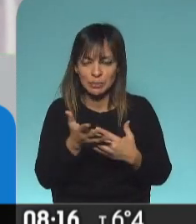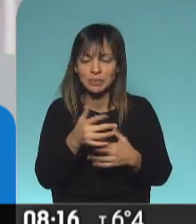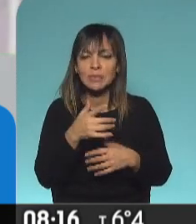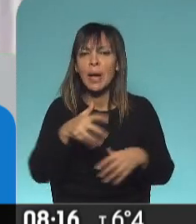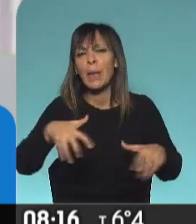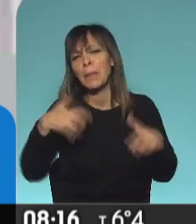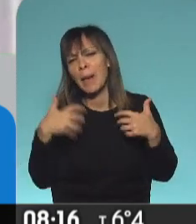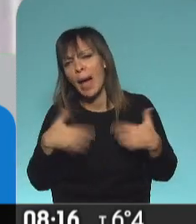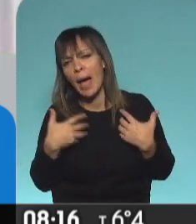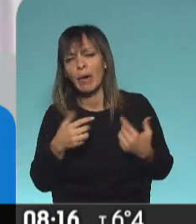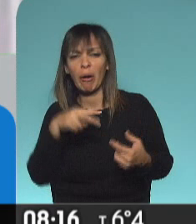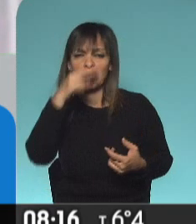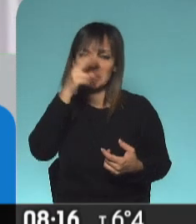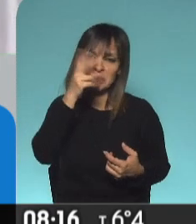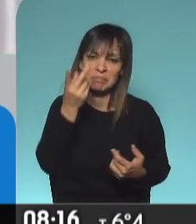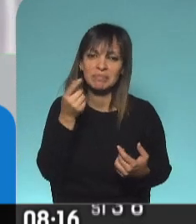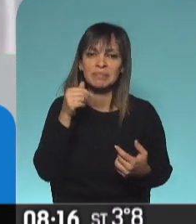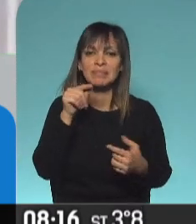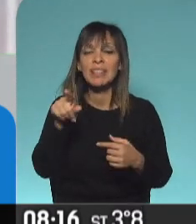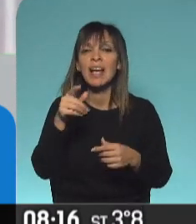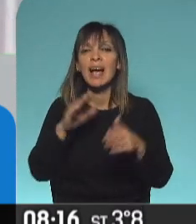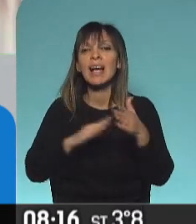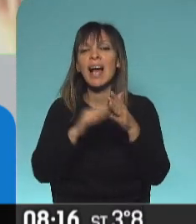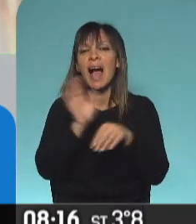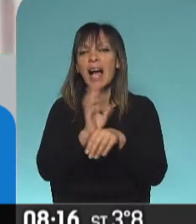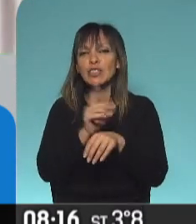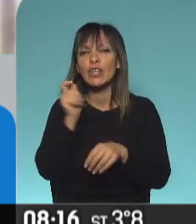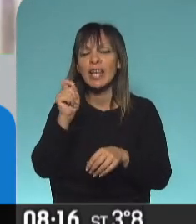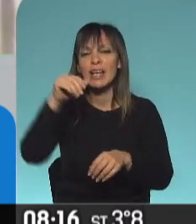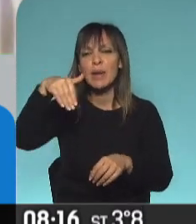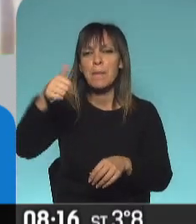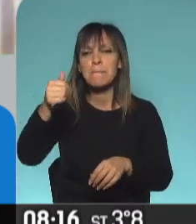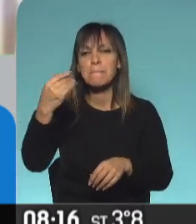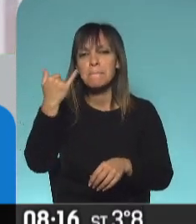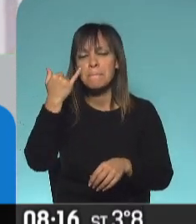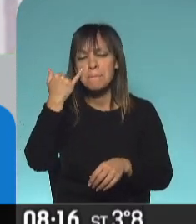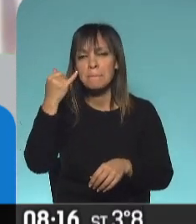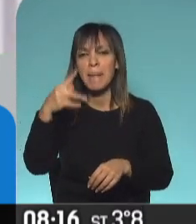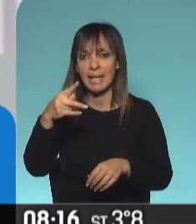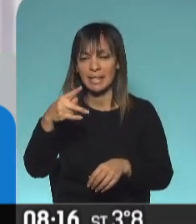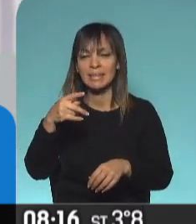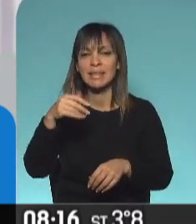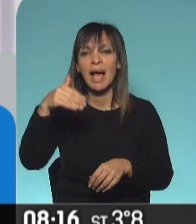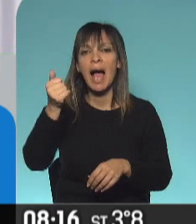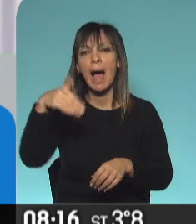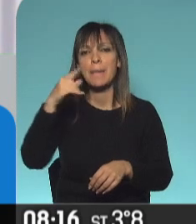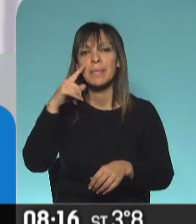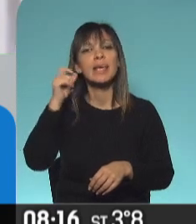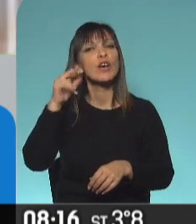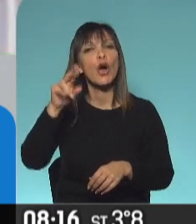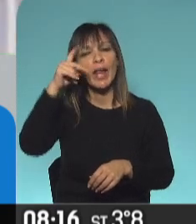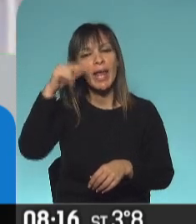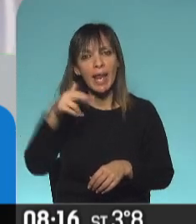Vago, altanero, interpretado por Maica Migorena en una actuación genial. A partir de ahí fue, digamos, su explosión